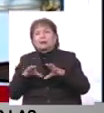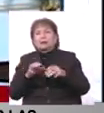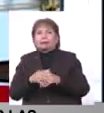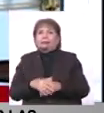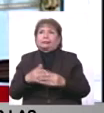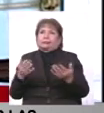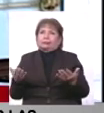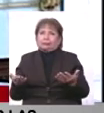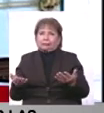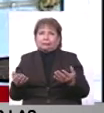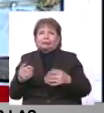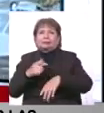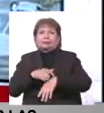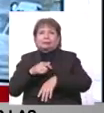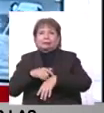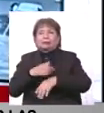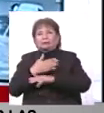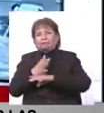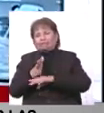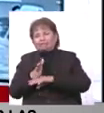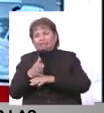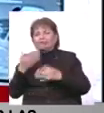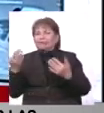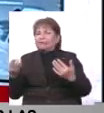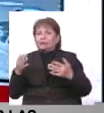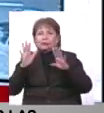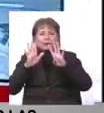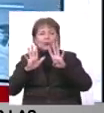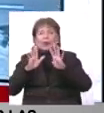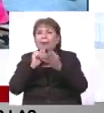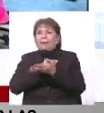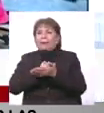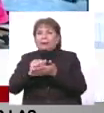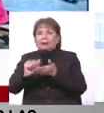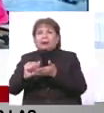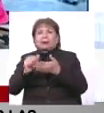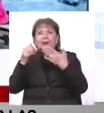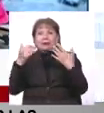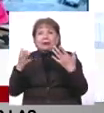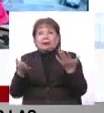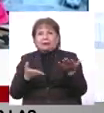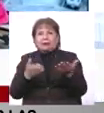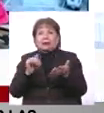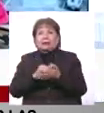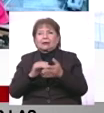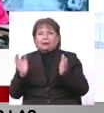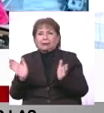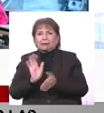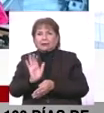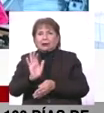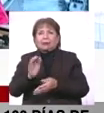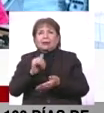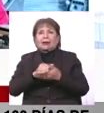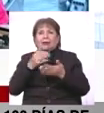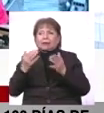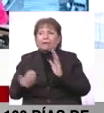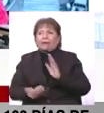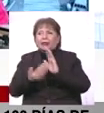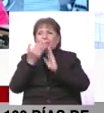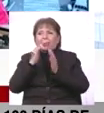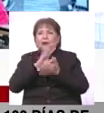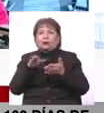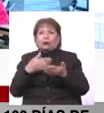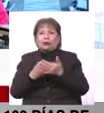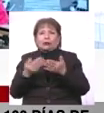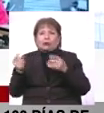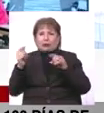pero ya ha pasado regular tiempo. Yo creo que ya en estos nueve meses es haber pisado el acelerador y hacer frente a todo